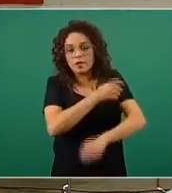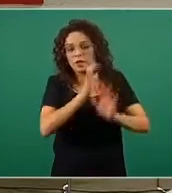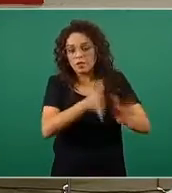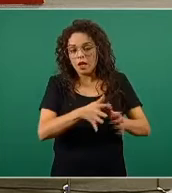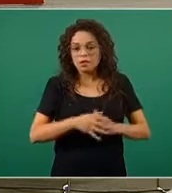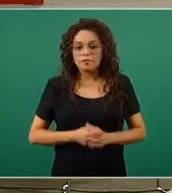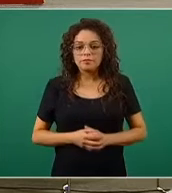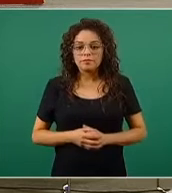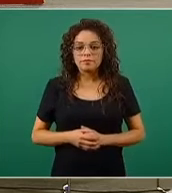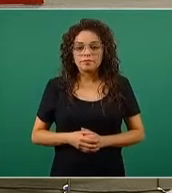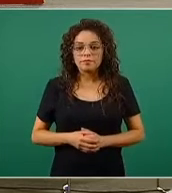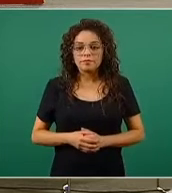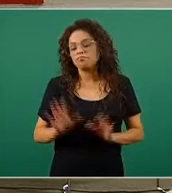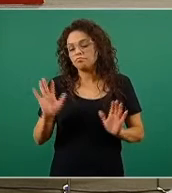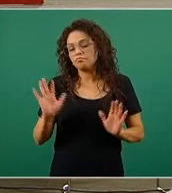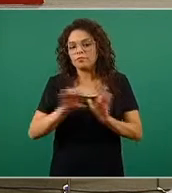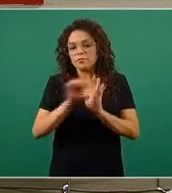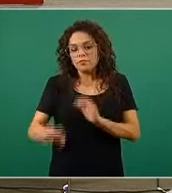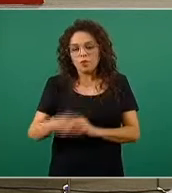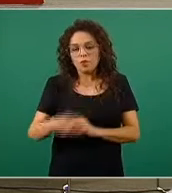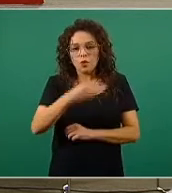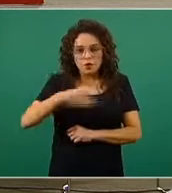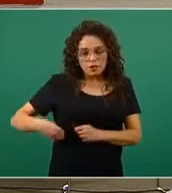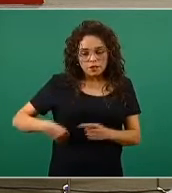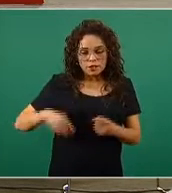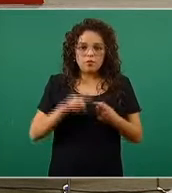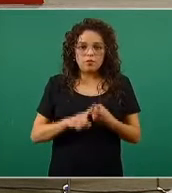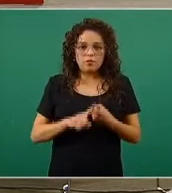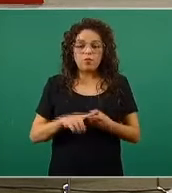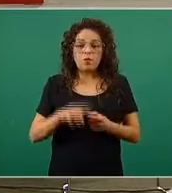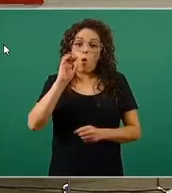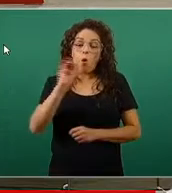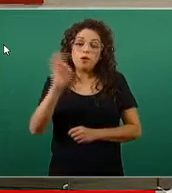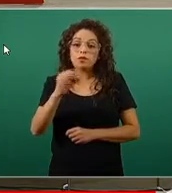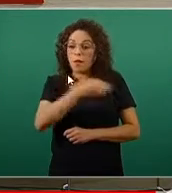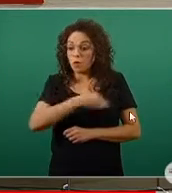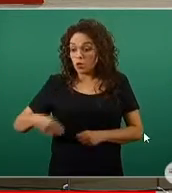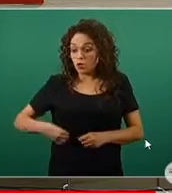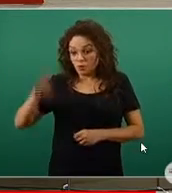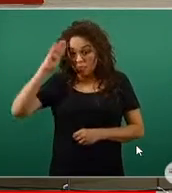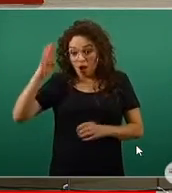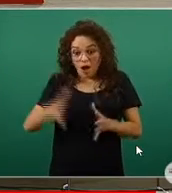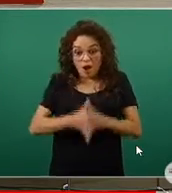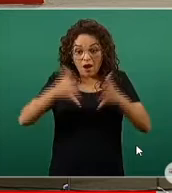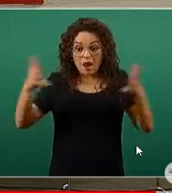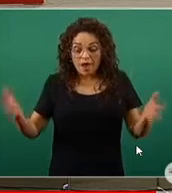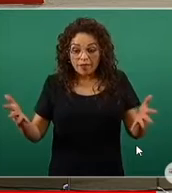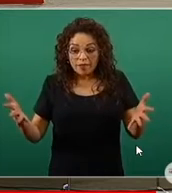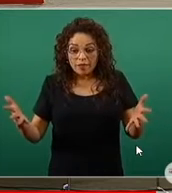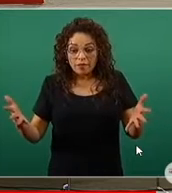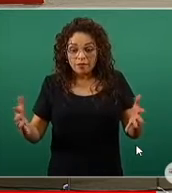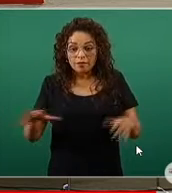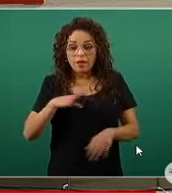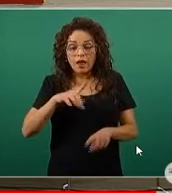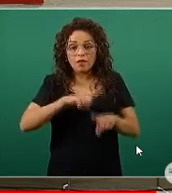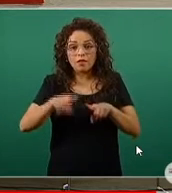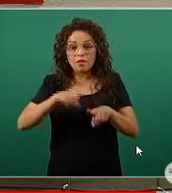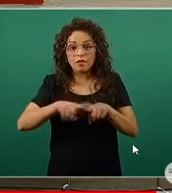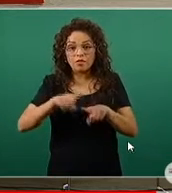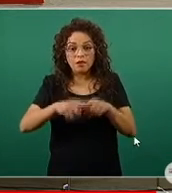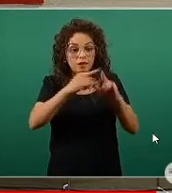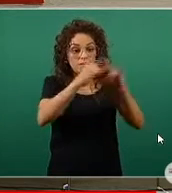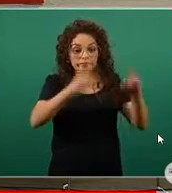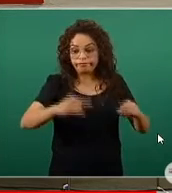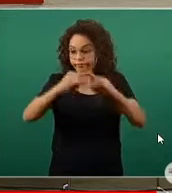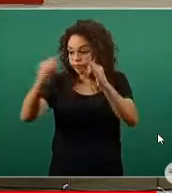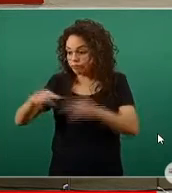ya sea el municipio o si es un municipio muy grande y tiene diferentes módulos